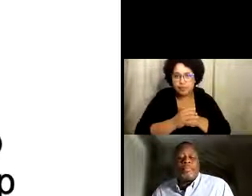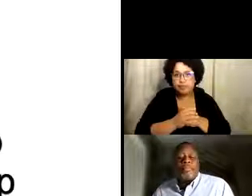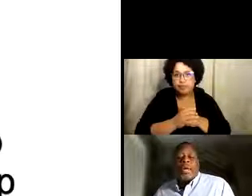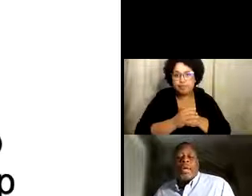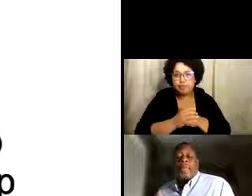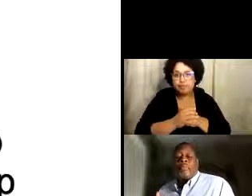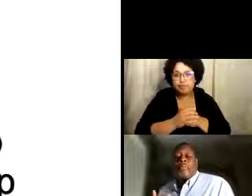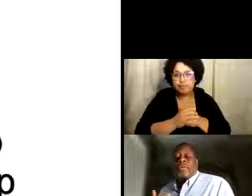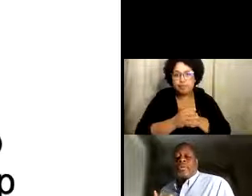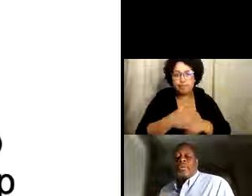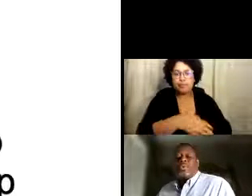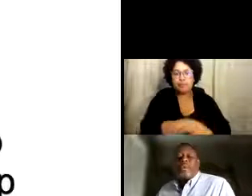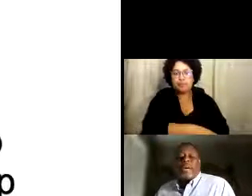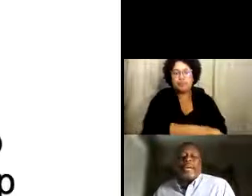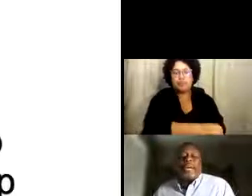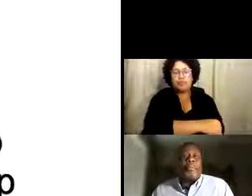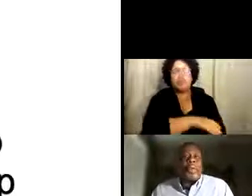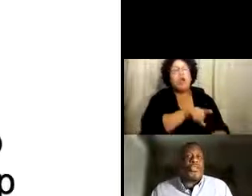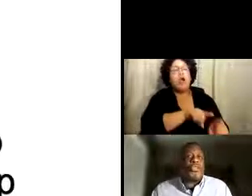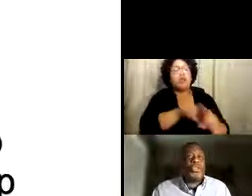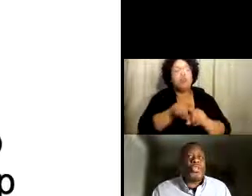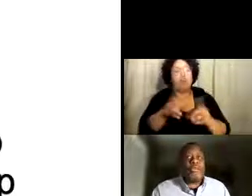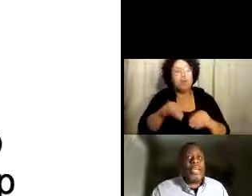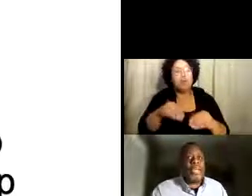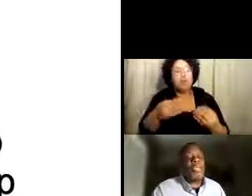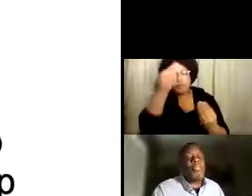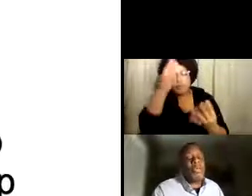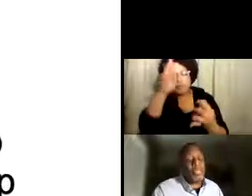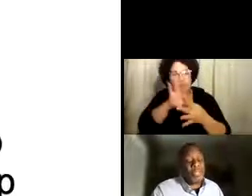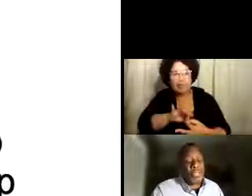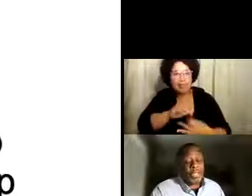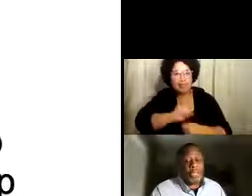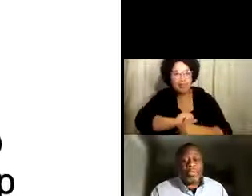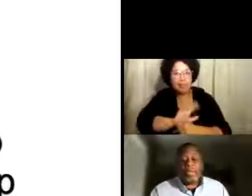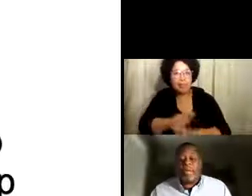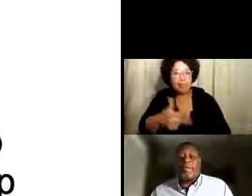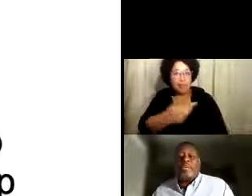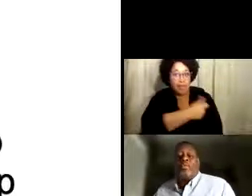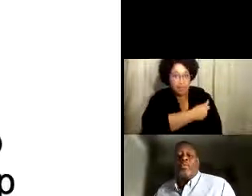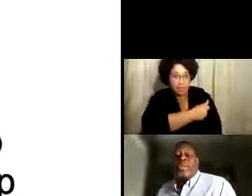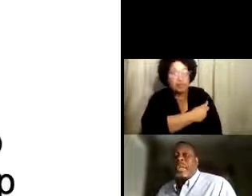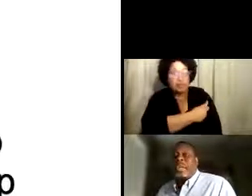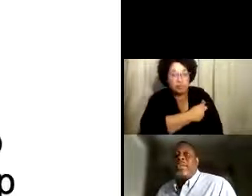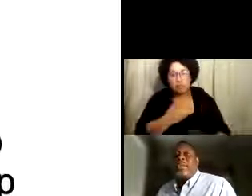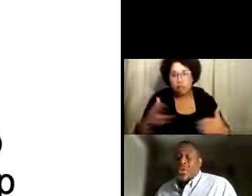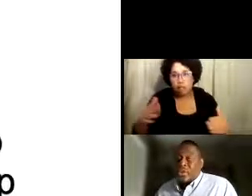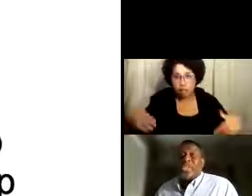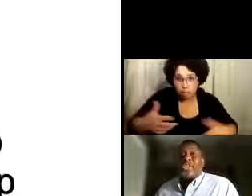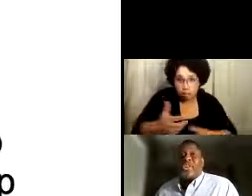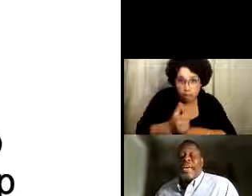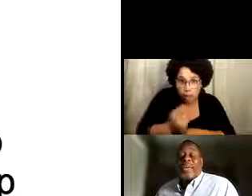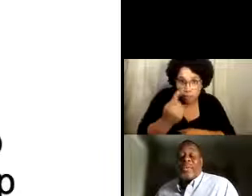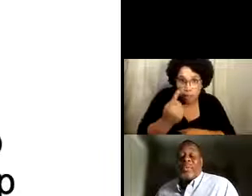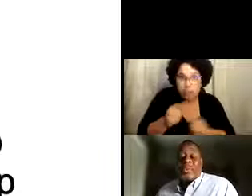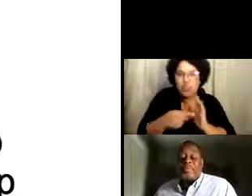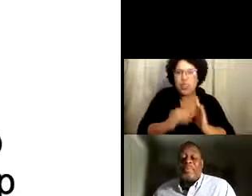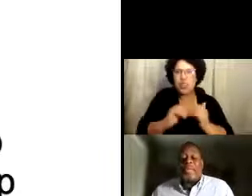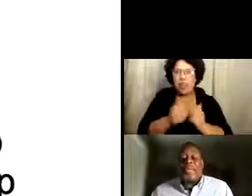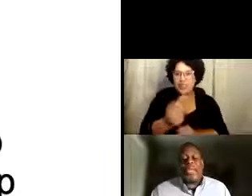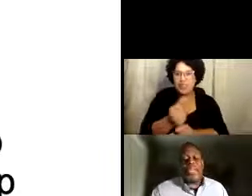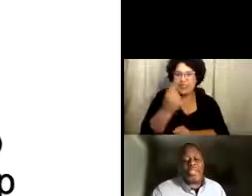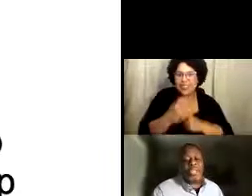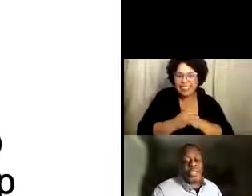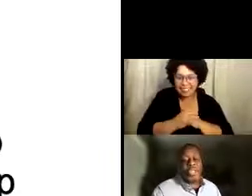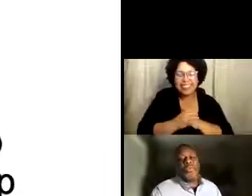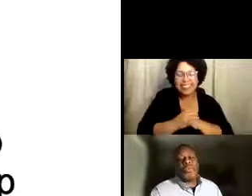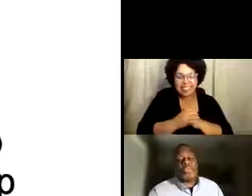entrar en un paso normal, un ritmo normal. Claro, queremos darle una condición con respecto a la